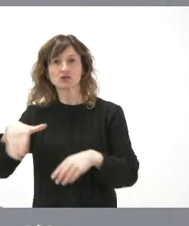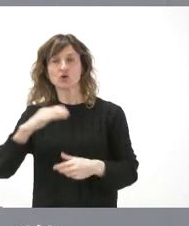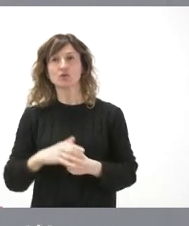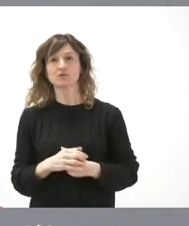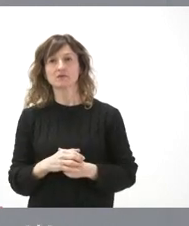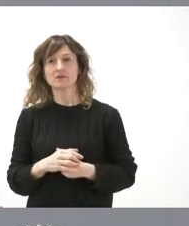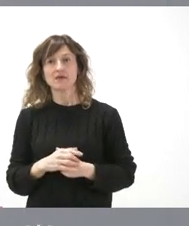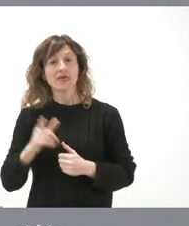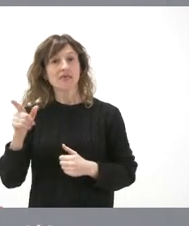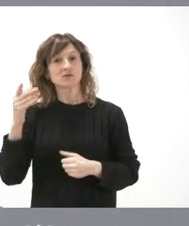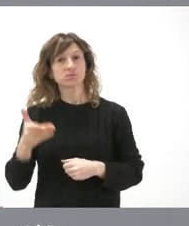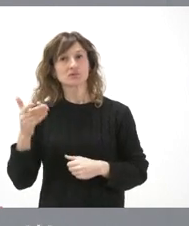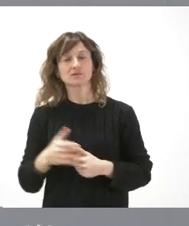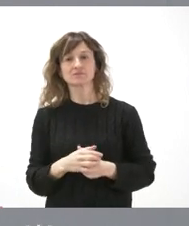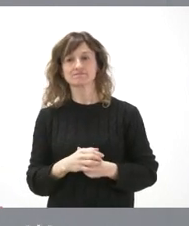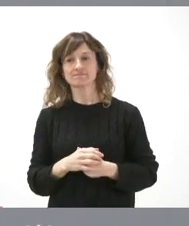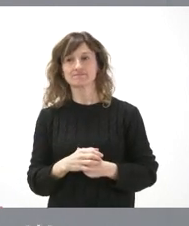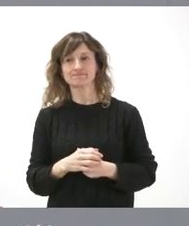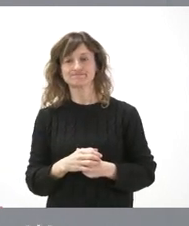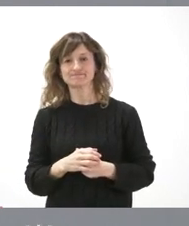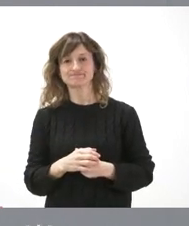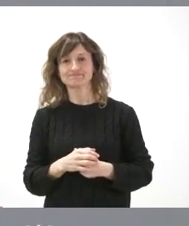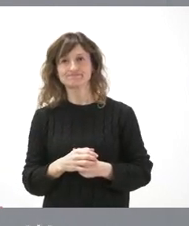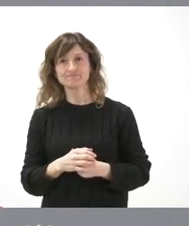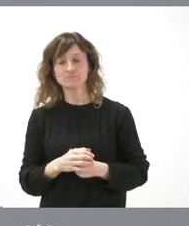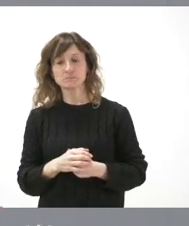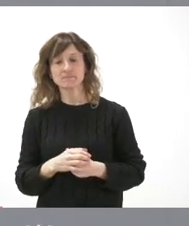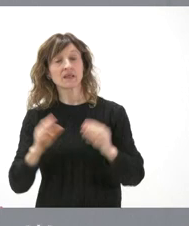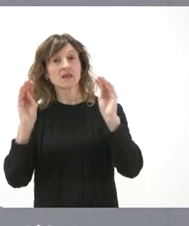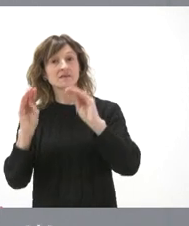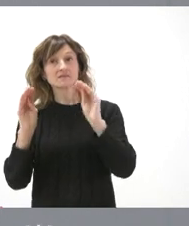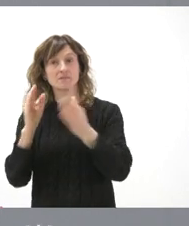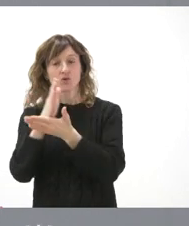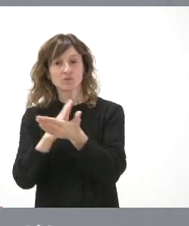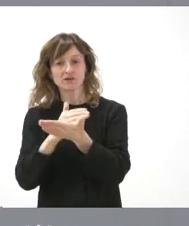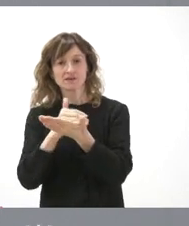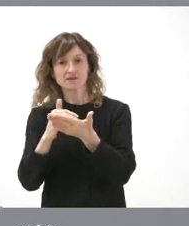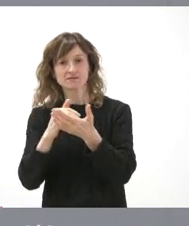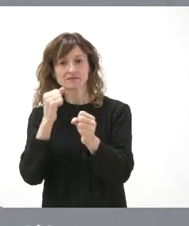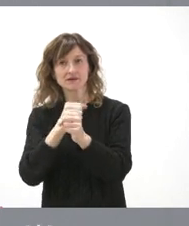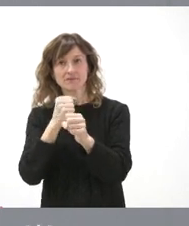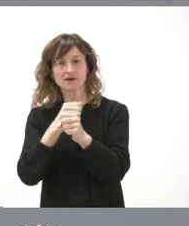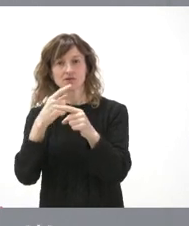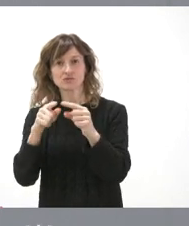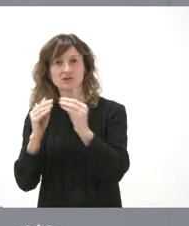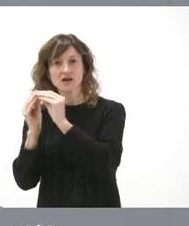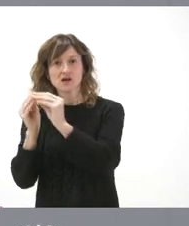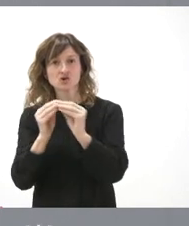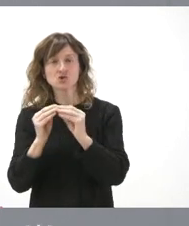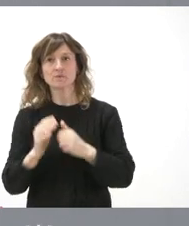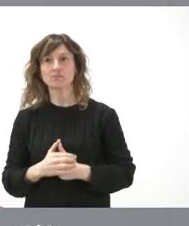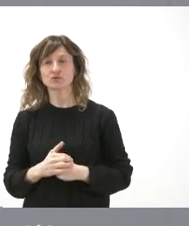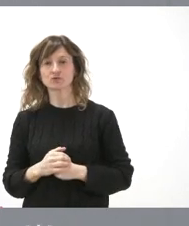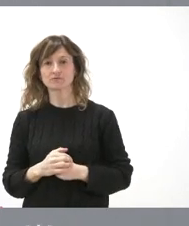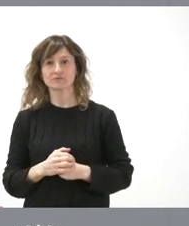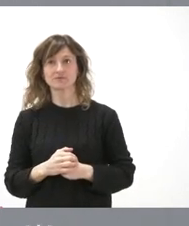esto es lo importante, que es que es llamativo que en este momento seamos las comunidades autónomas que trabajemos por lo que nos es común, que seamos las comunidades autónomas